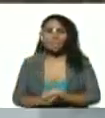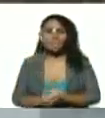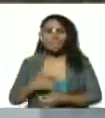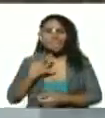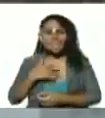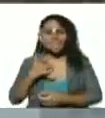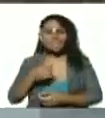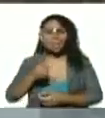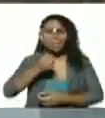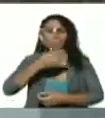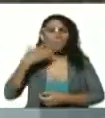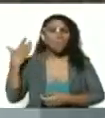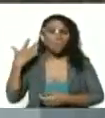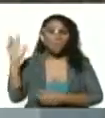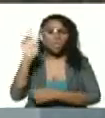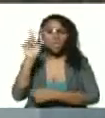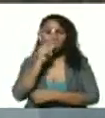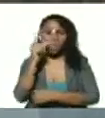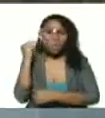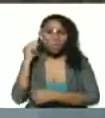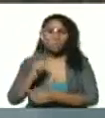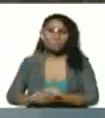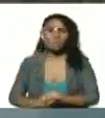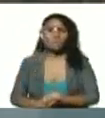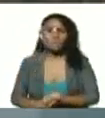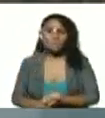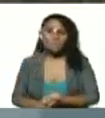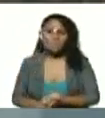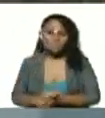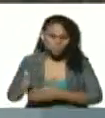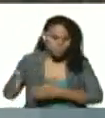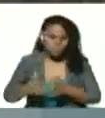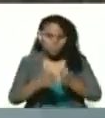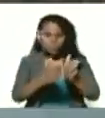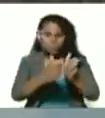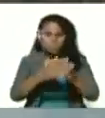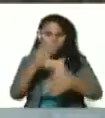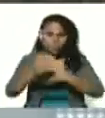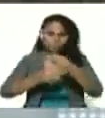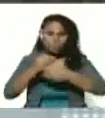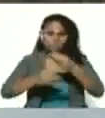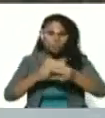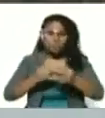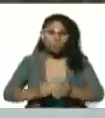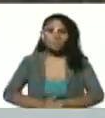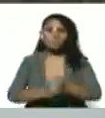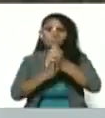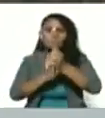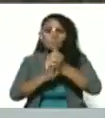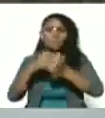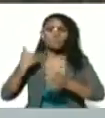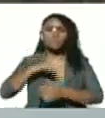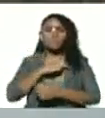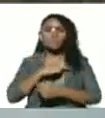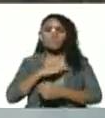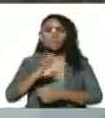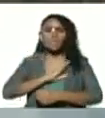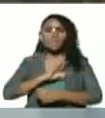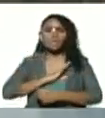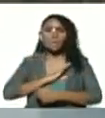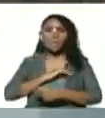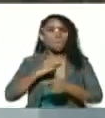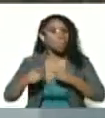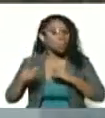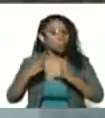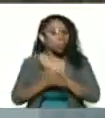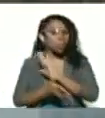orgullosas las venezolanas del camino recorrido de los líderes que hemos tenido pero sobre